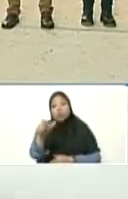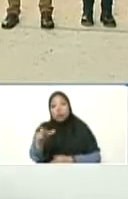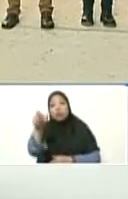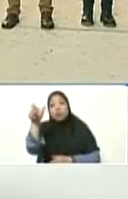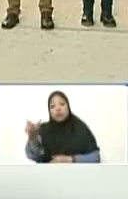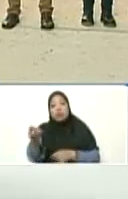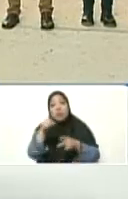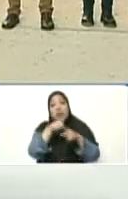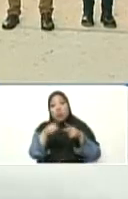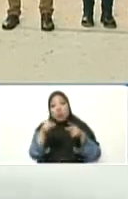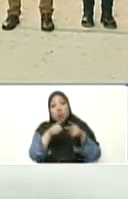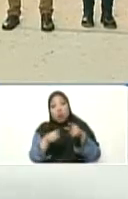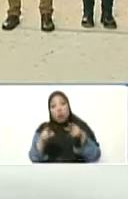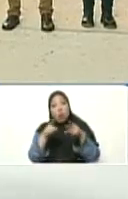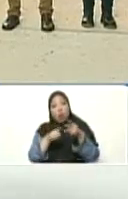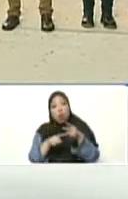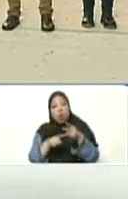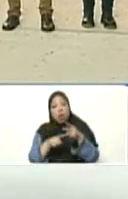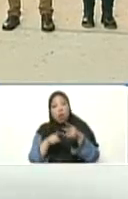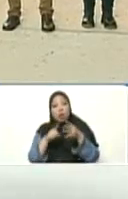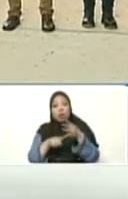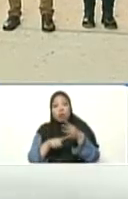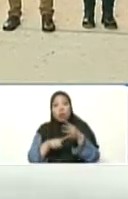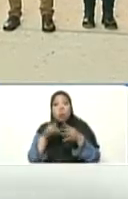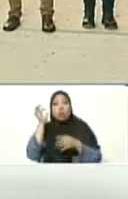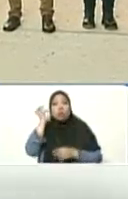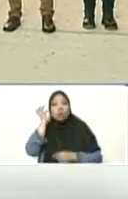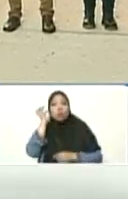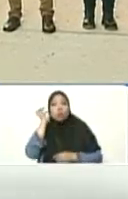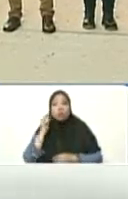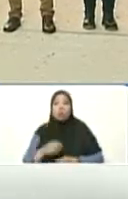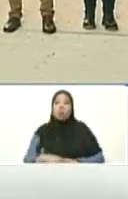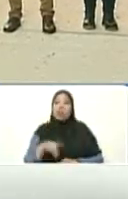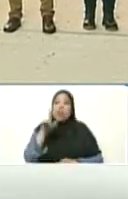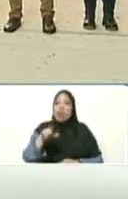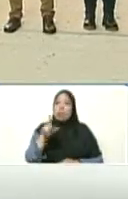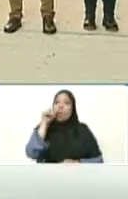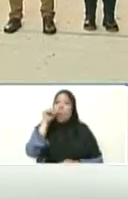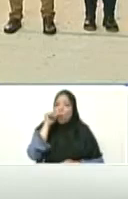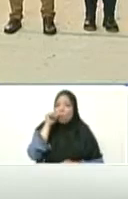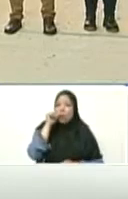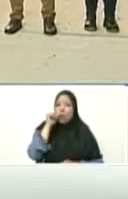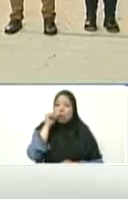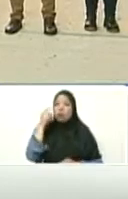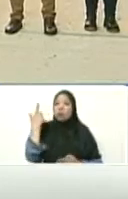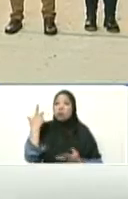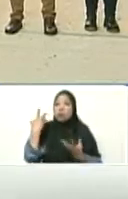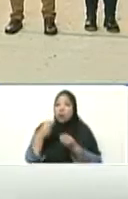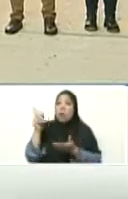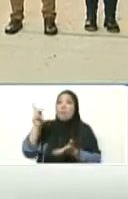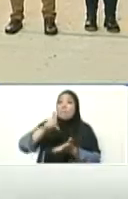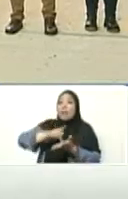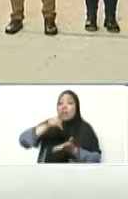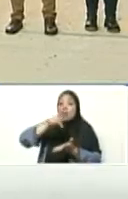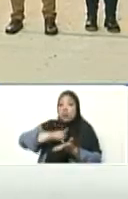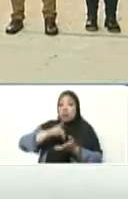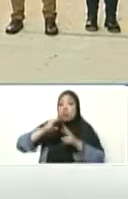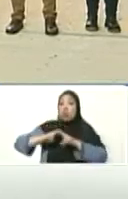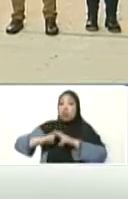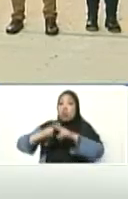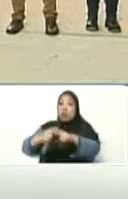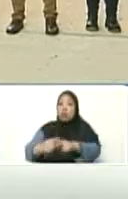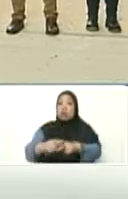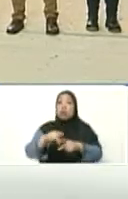Jessica, Jaina, Wilman y está Javier también. Allá está precisamente entregando